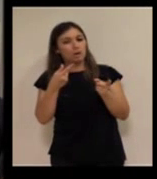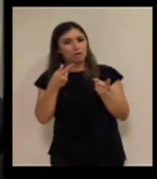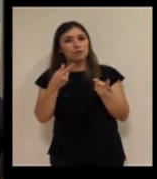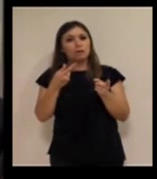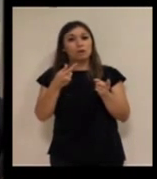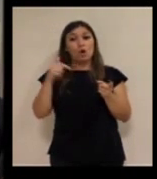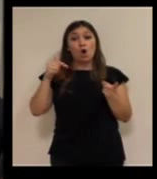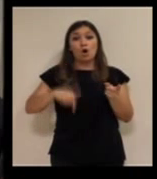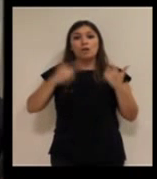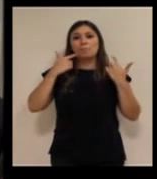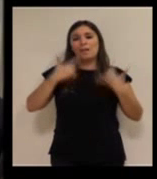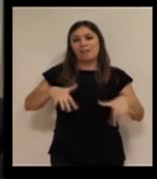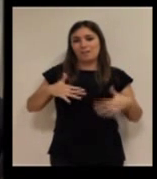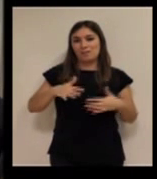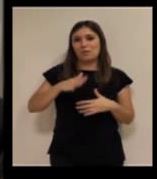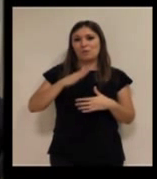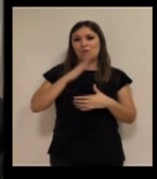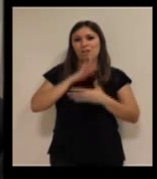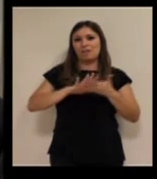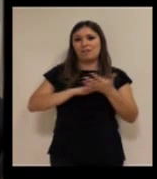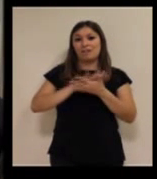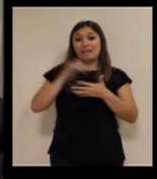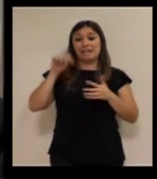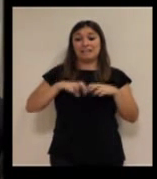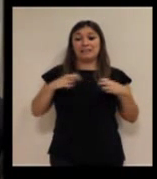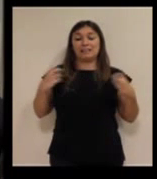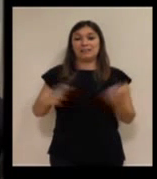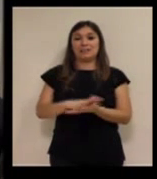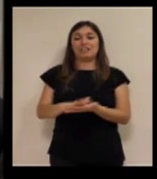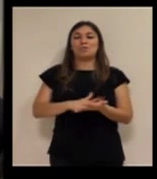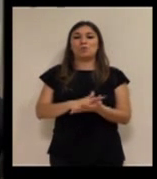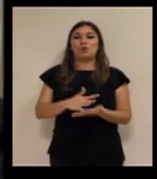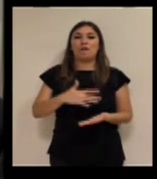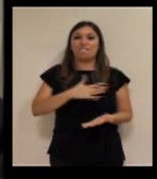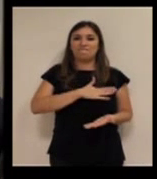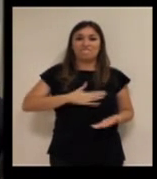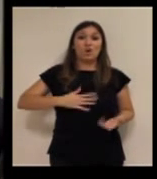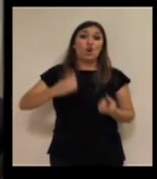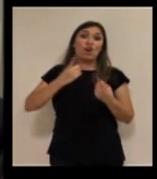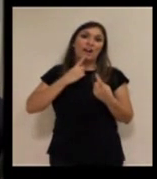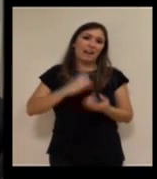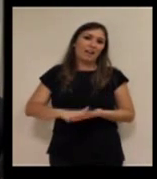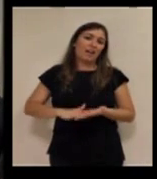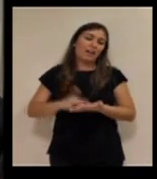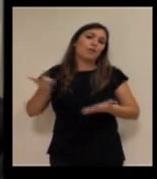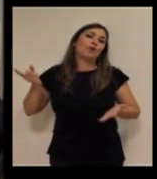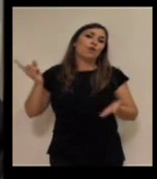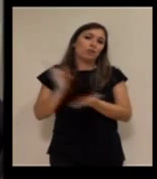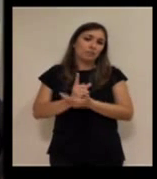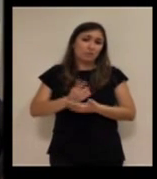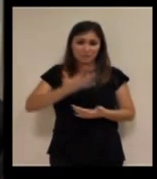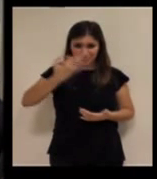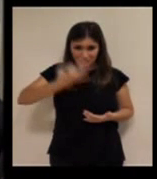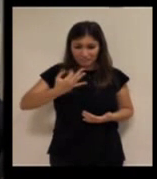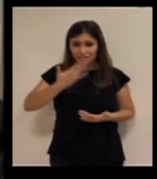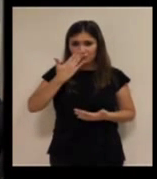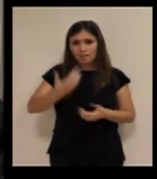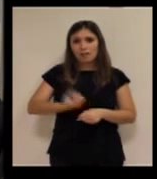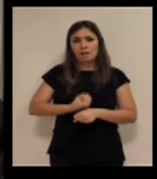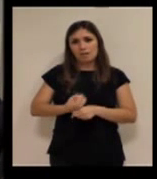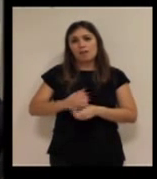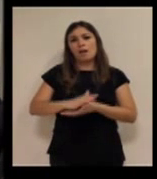otro lado y hoy me alegro de que haya salido aquí en la mesa pero quiero que vuelva a salir porque